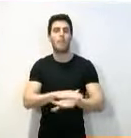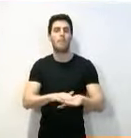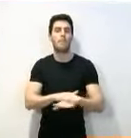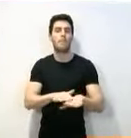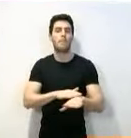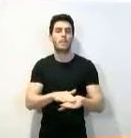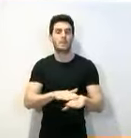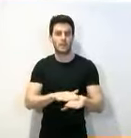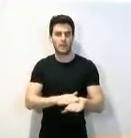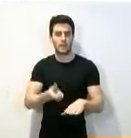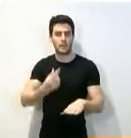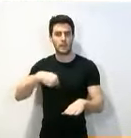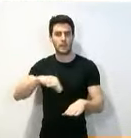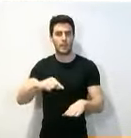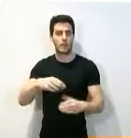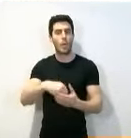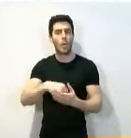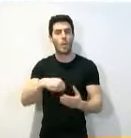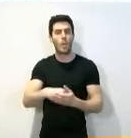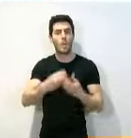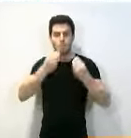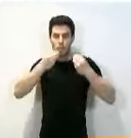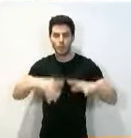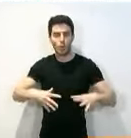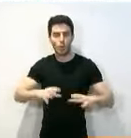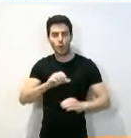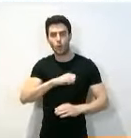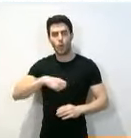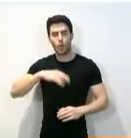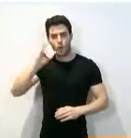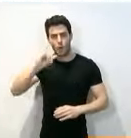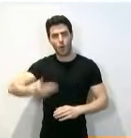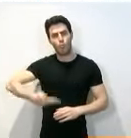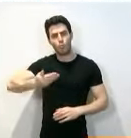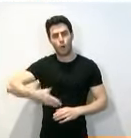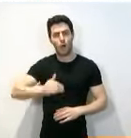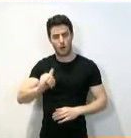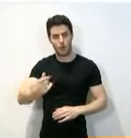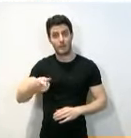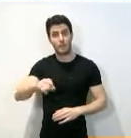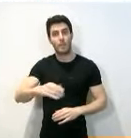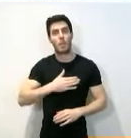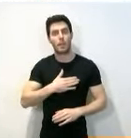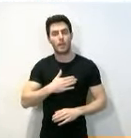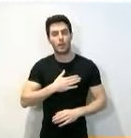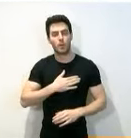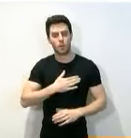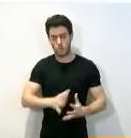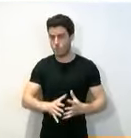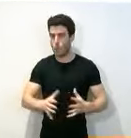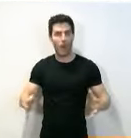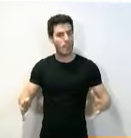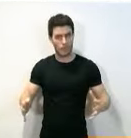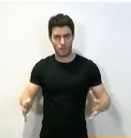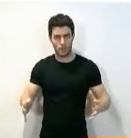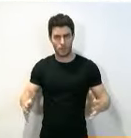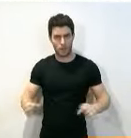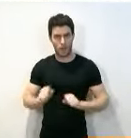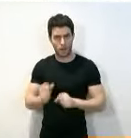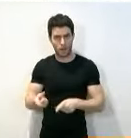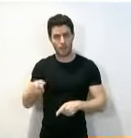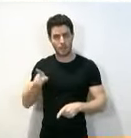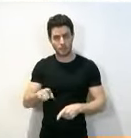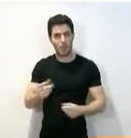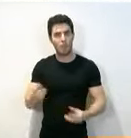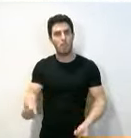un enclave histórico en nuestra comunidad y que tiene un patrimonio enorme que aportar y con el